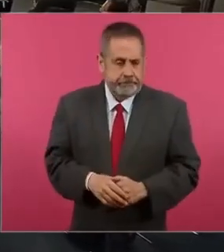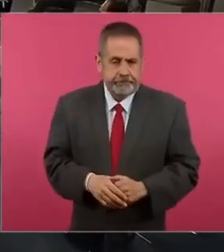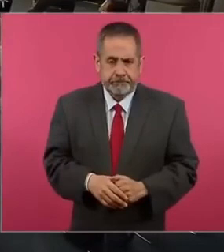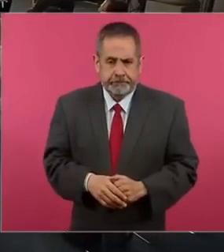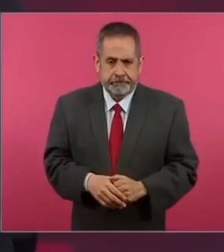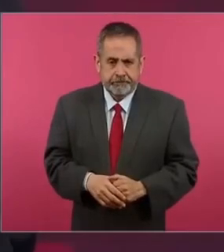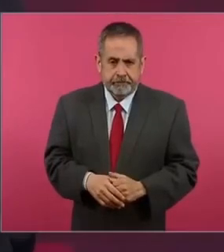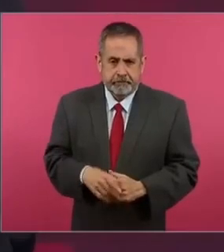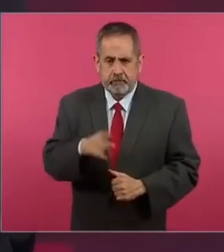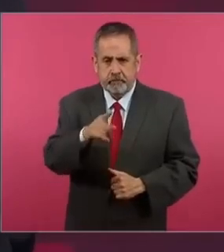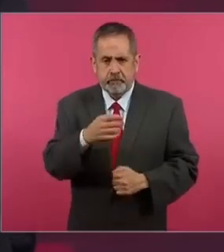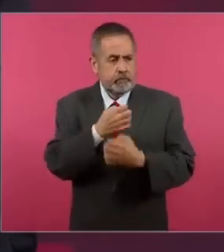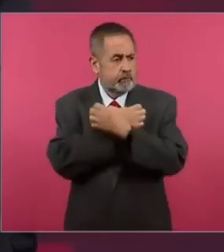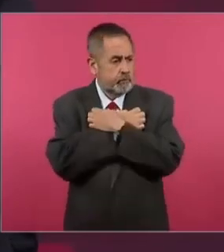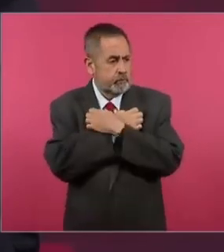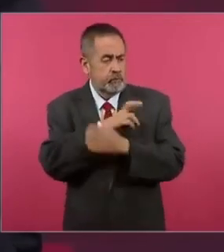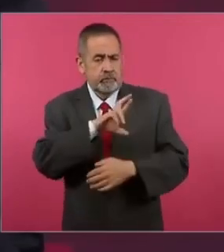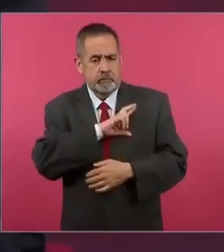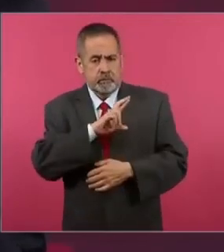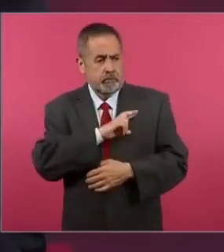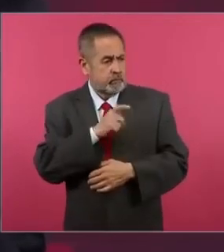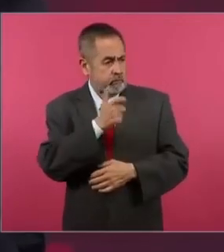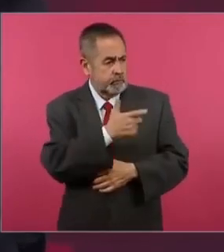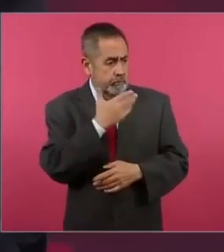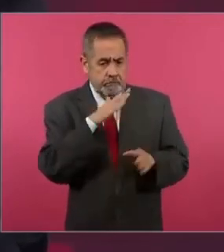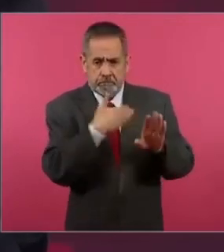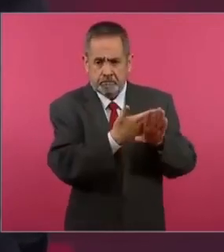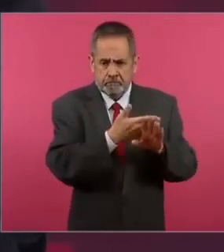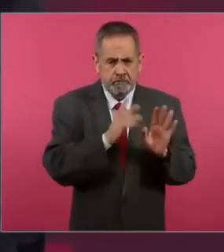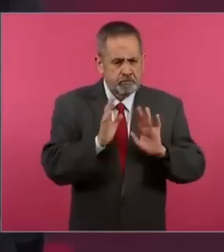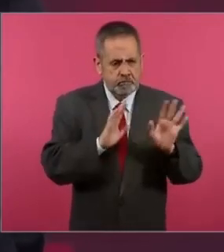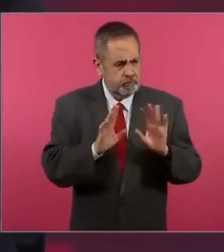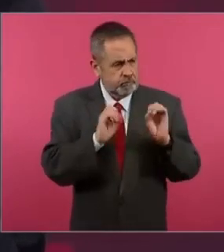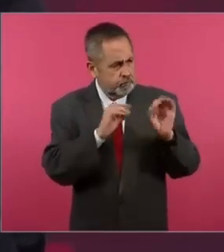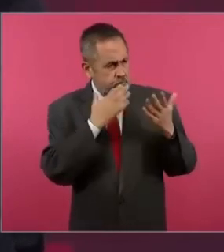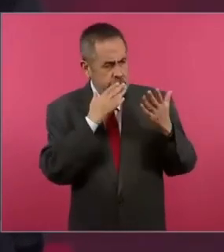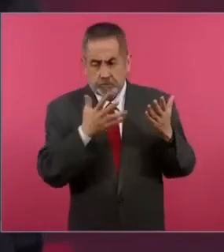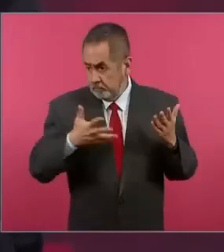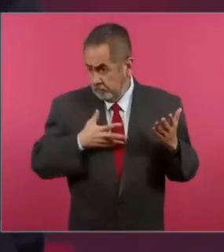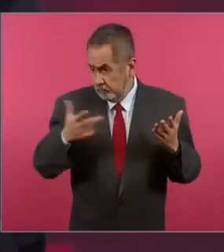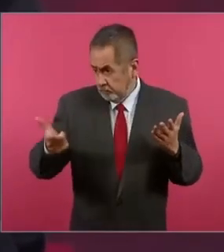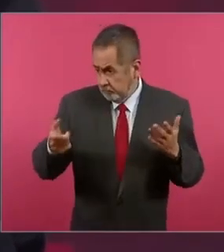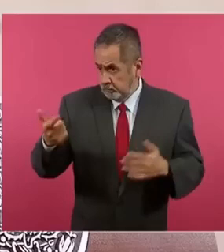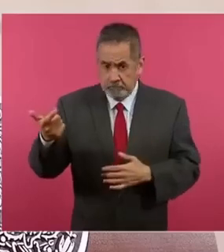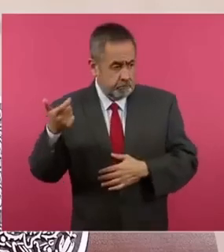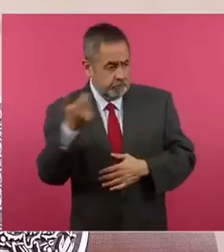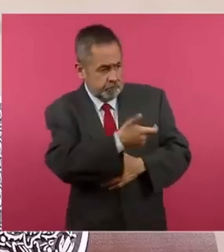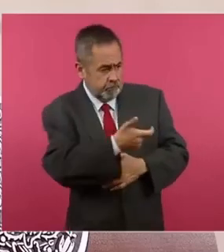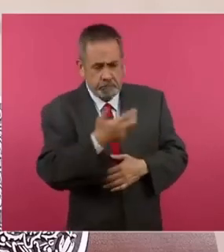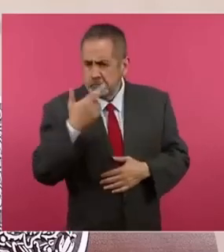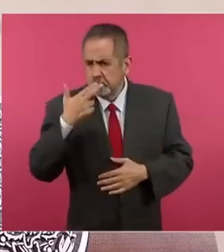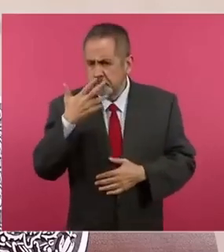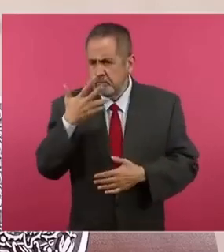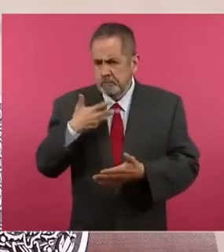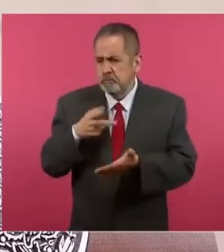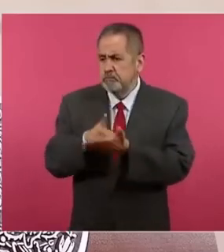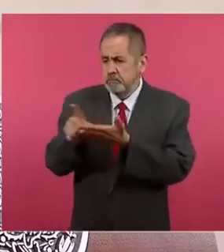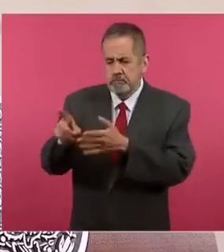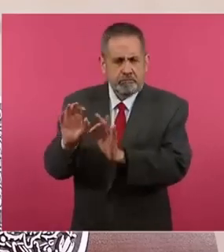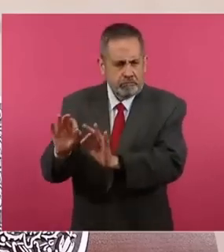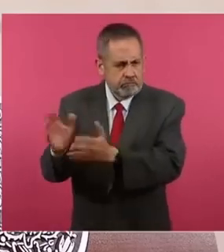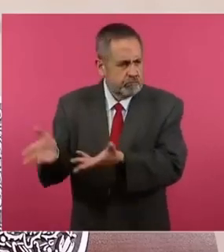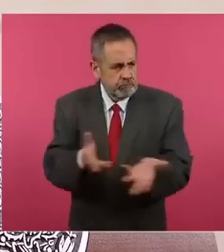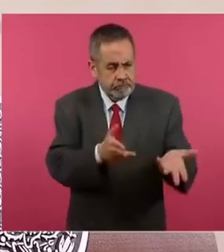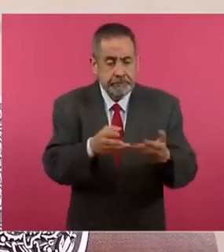estoy en contra de la educación privada, el que tiene para pagar colegiatura lo puede hacer, este es su derecho, pero el Estado está